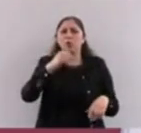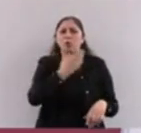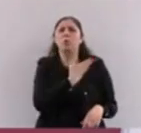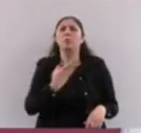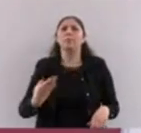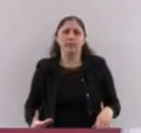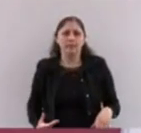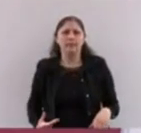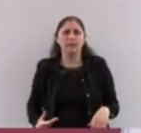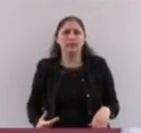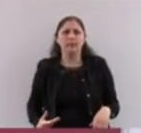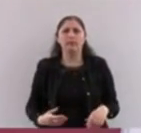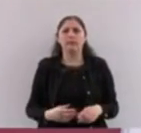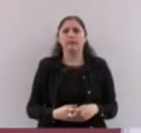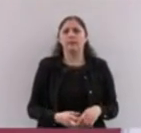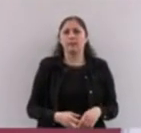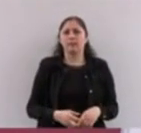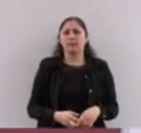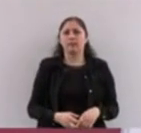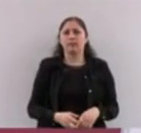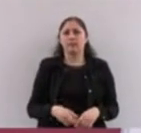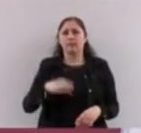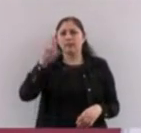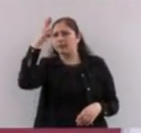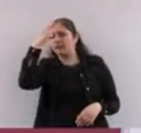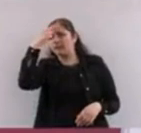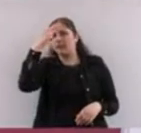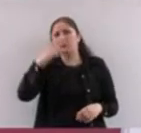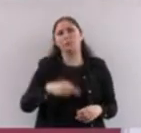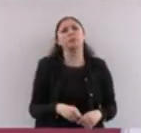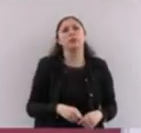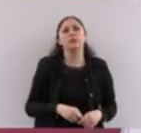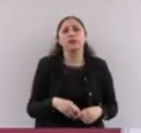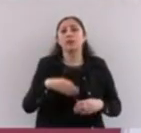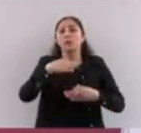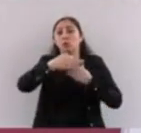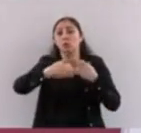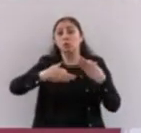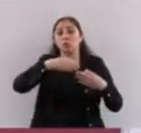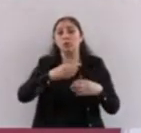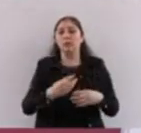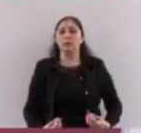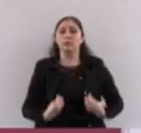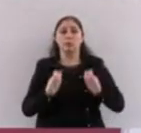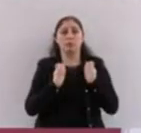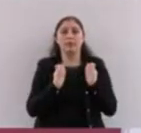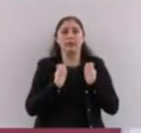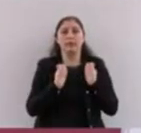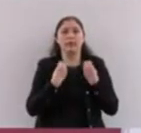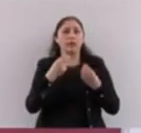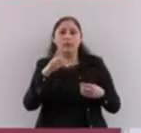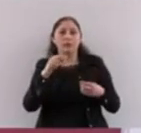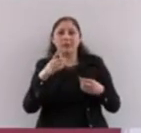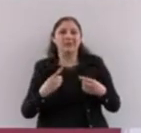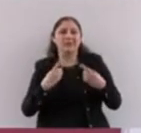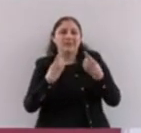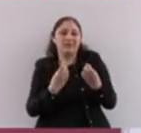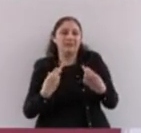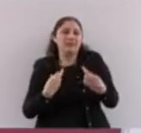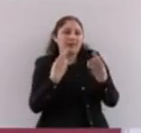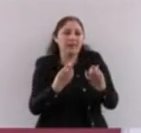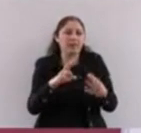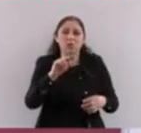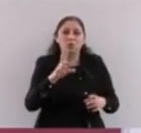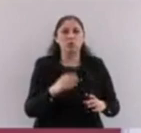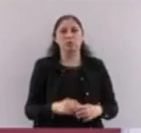presidente que lo reconoce y que se los va a dejar listo para toda su vida. No es una dádiva, no